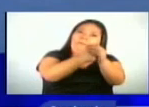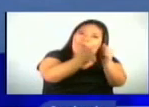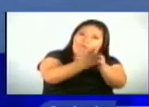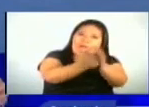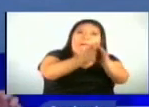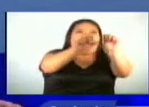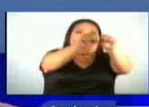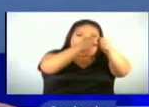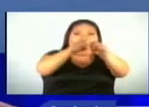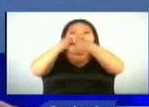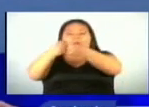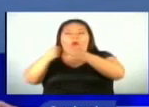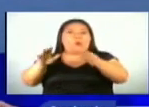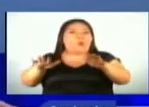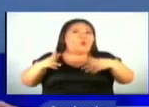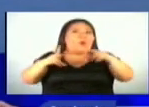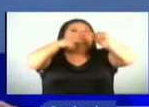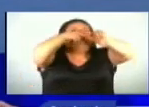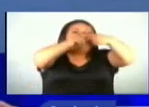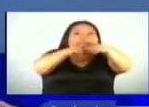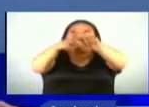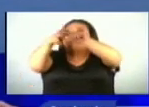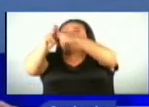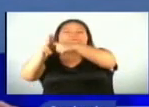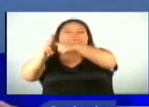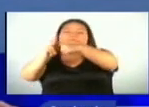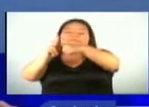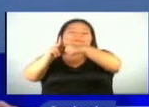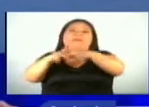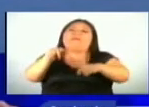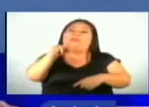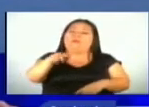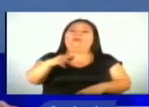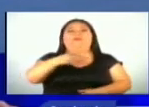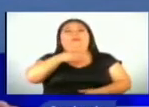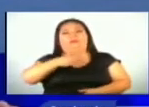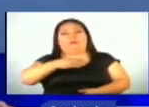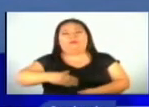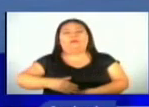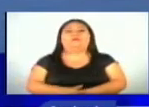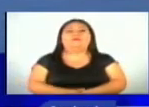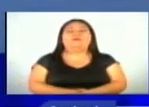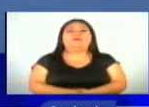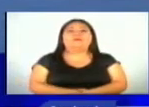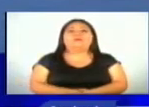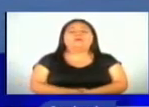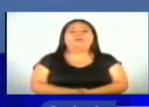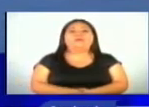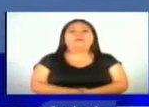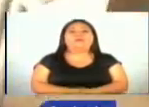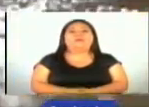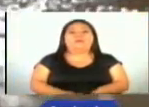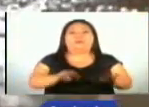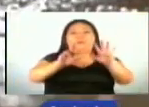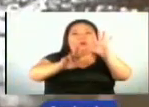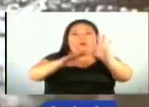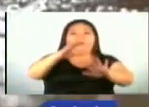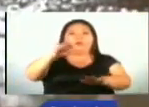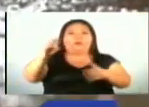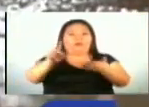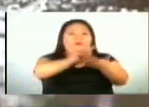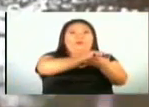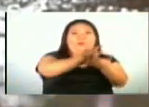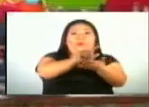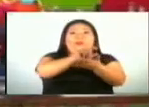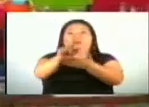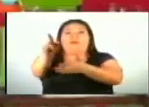invierno. La falta de mantenimiento de estas infraestructuras complican la situación. Más de 800 escuelas resultaron